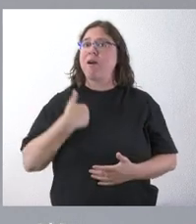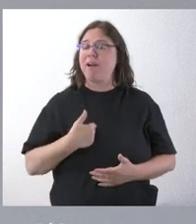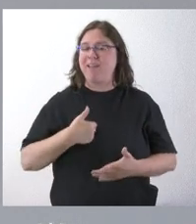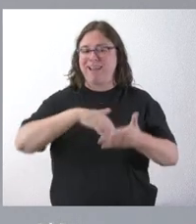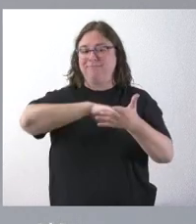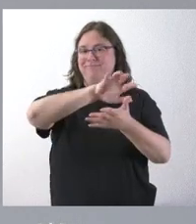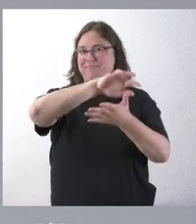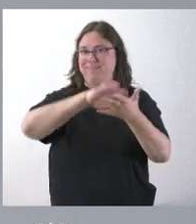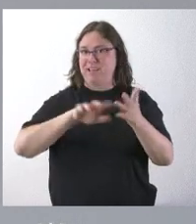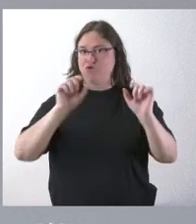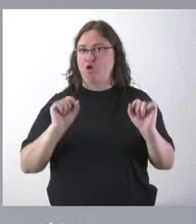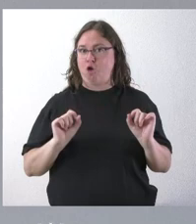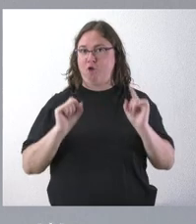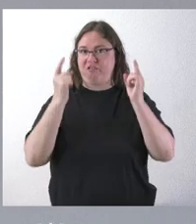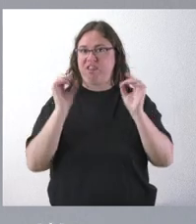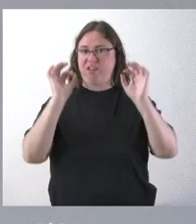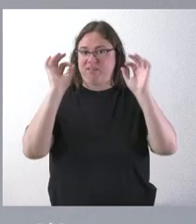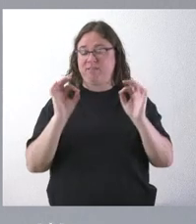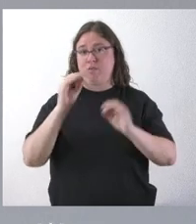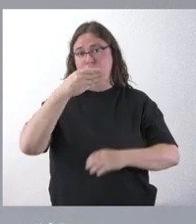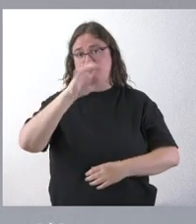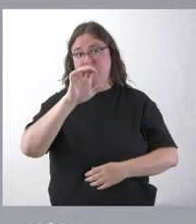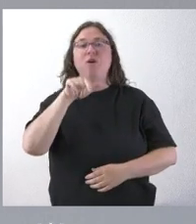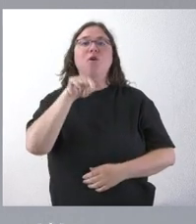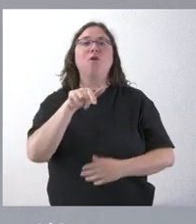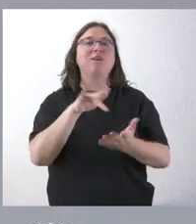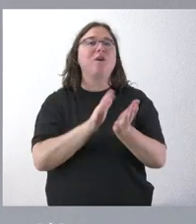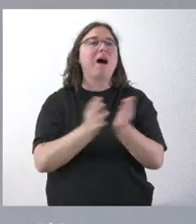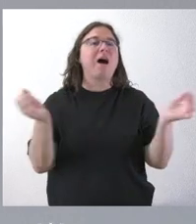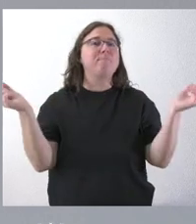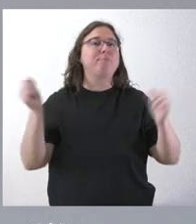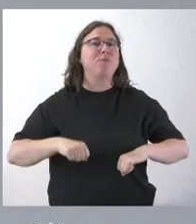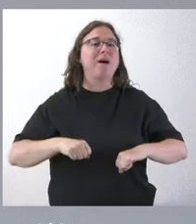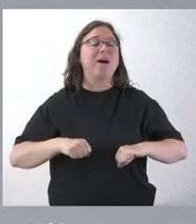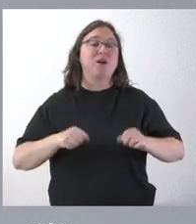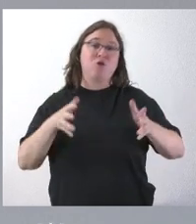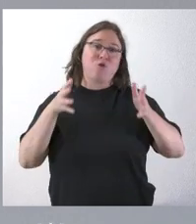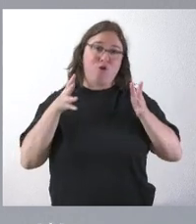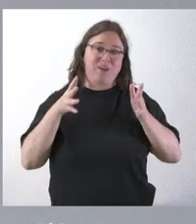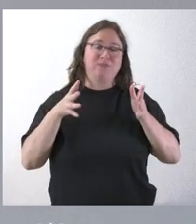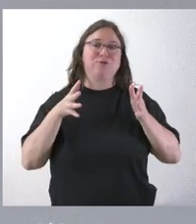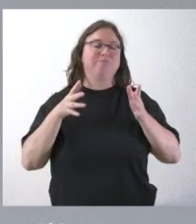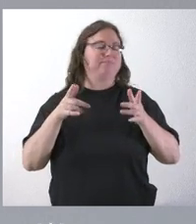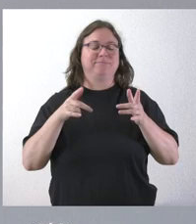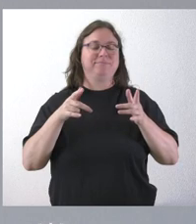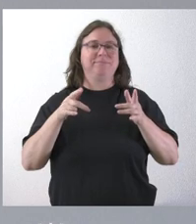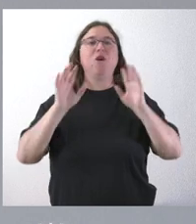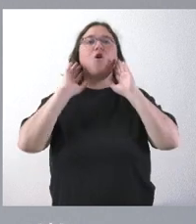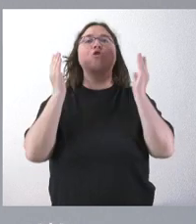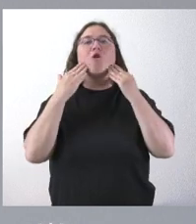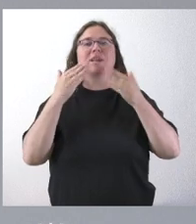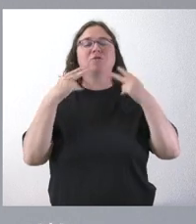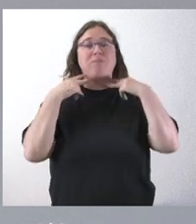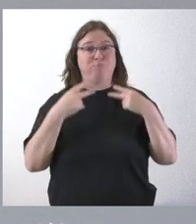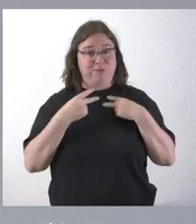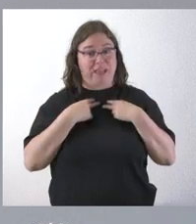ahora en el BOE como ley, porque hoy se ha aprobado en el Congreso de los Diputados, pero queda su publicación efectiva